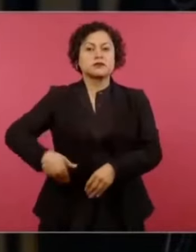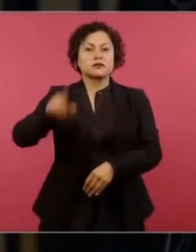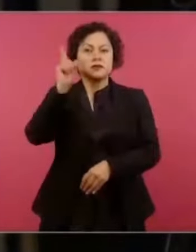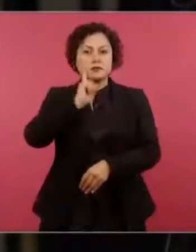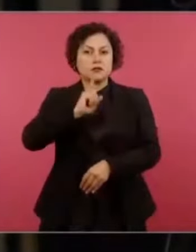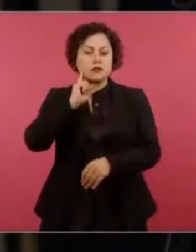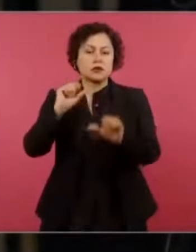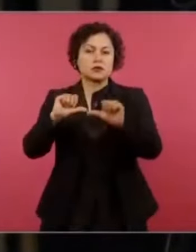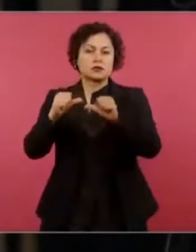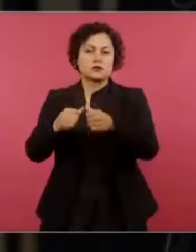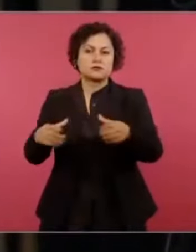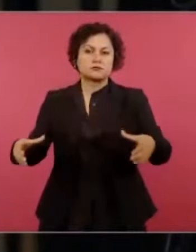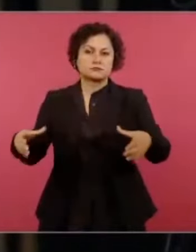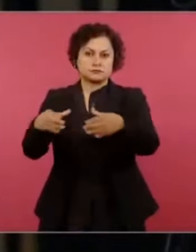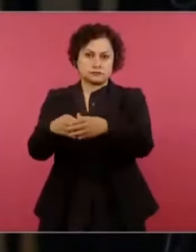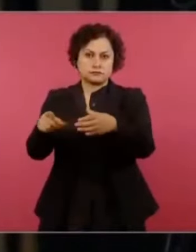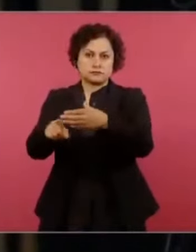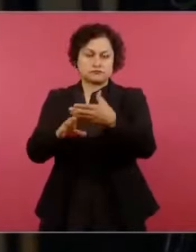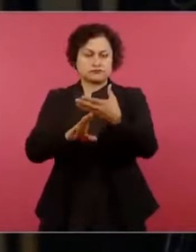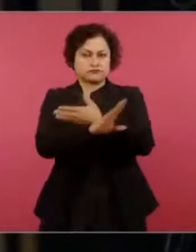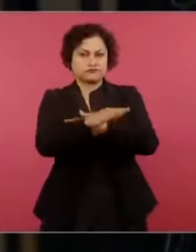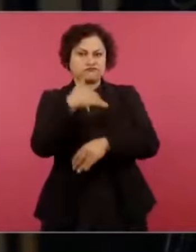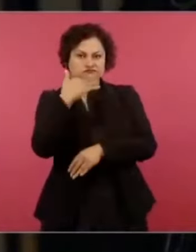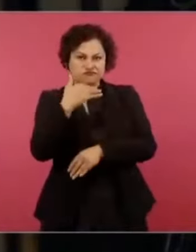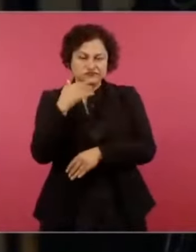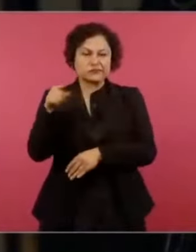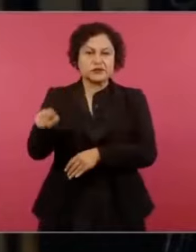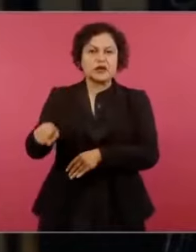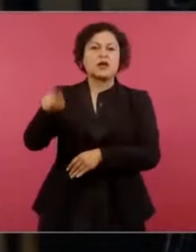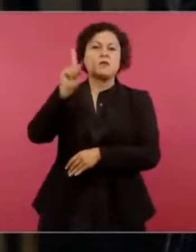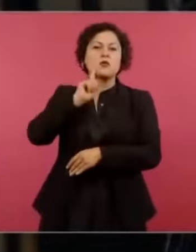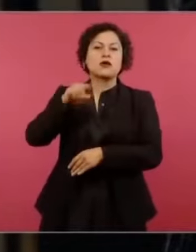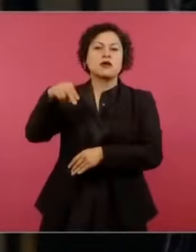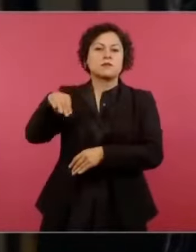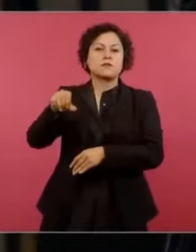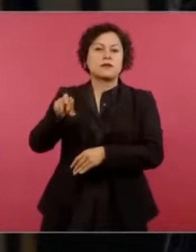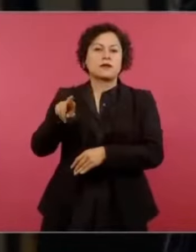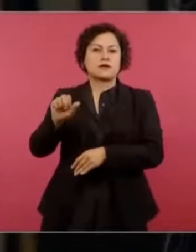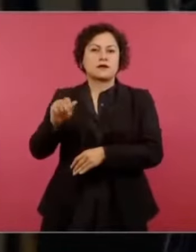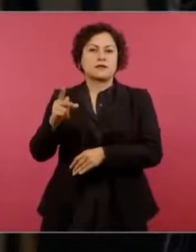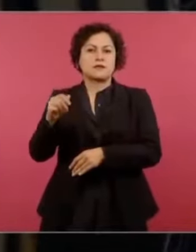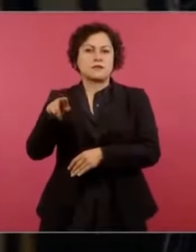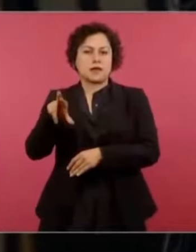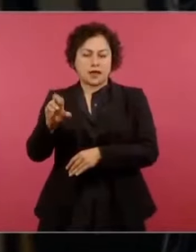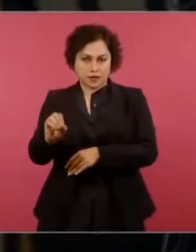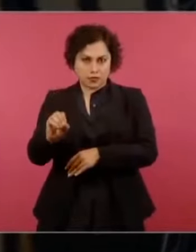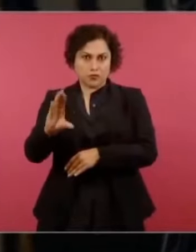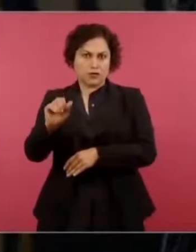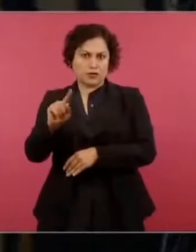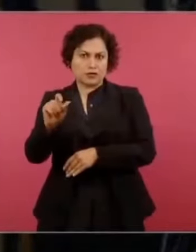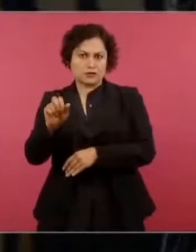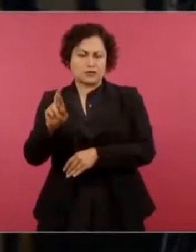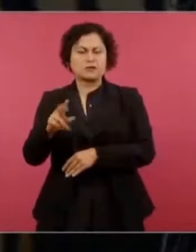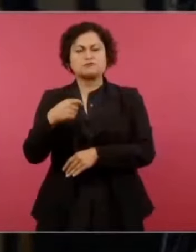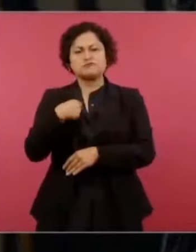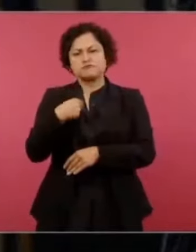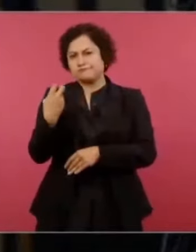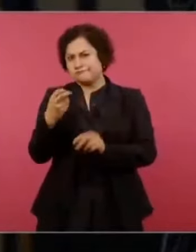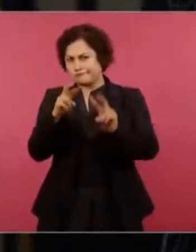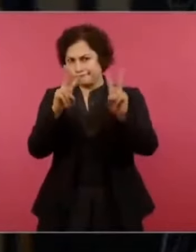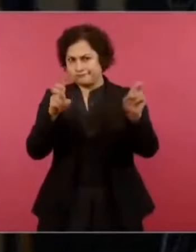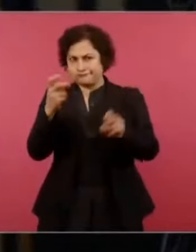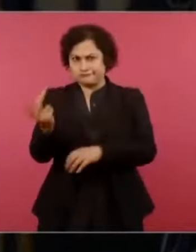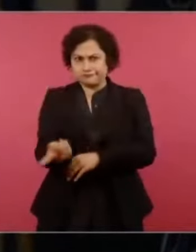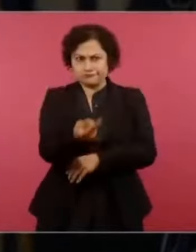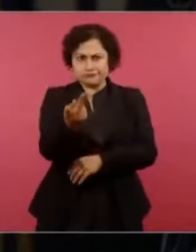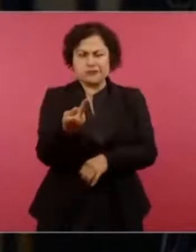impunidad, María Amparo Cazar, pues preguntarle, presidente, sobre estos regímenes